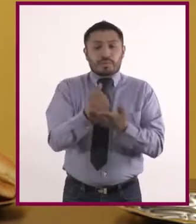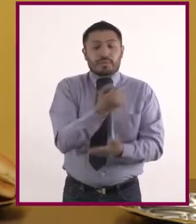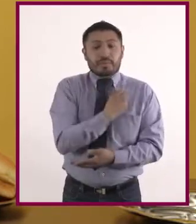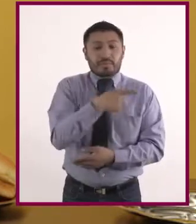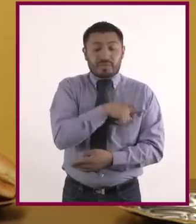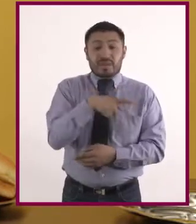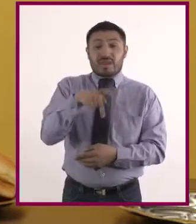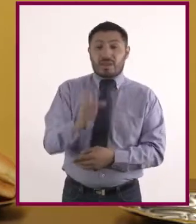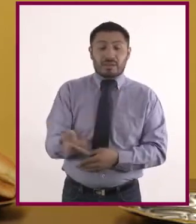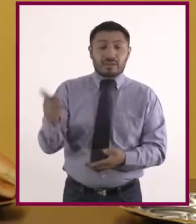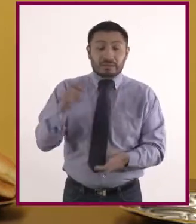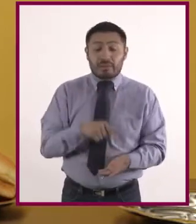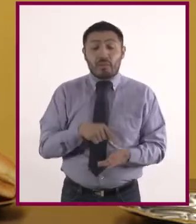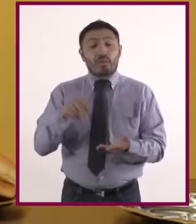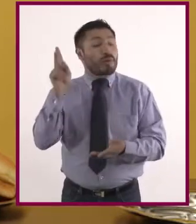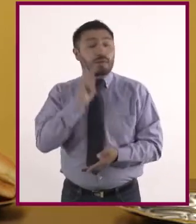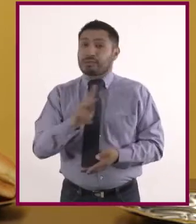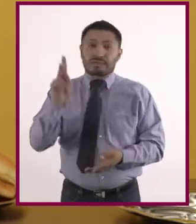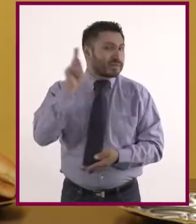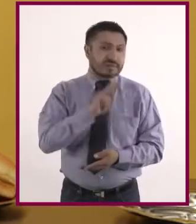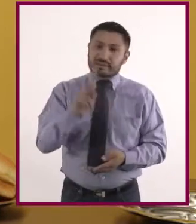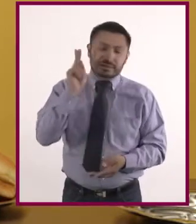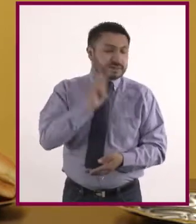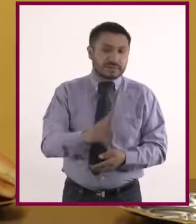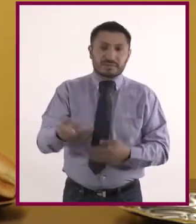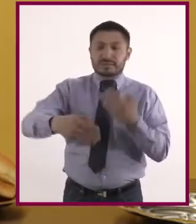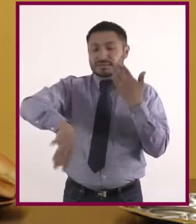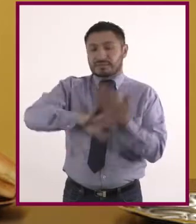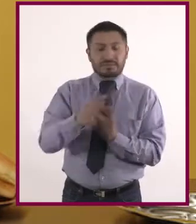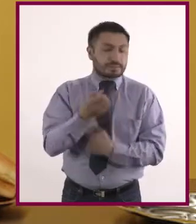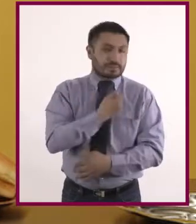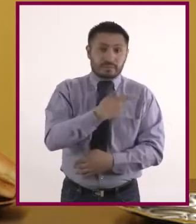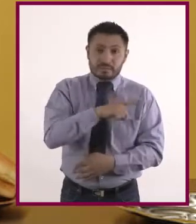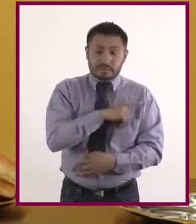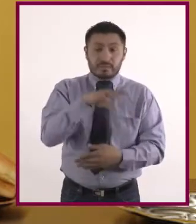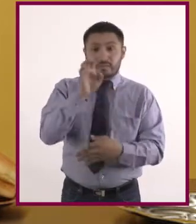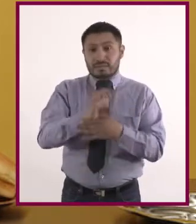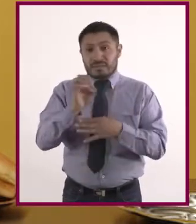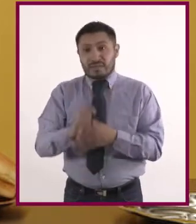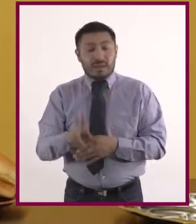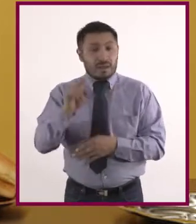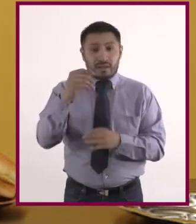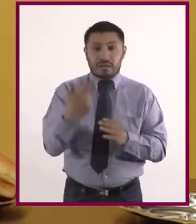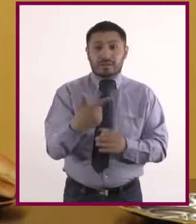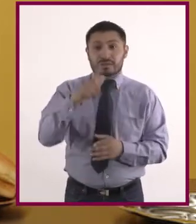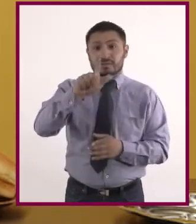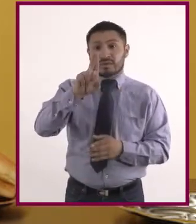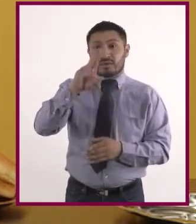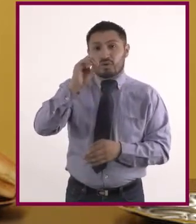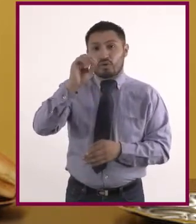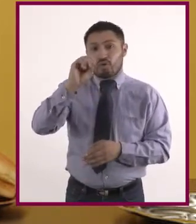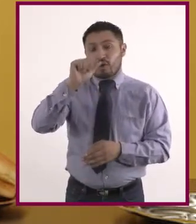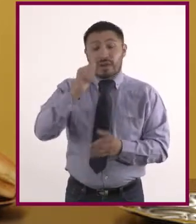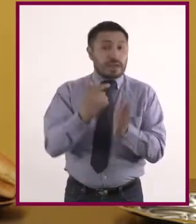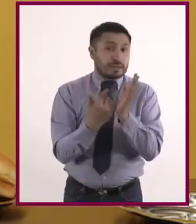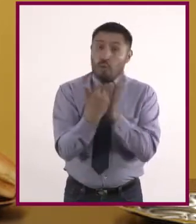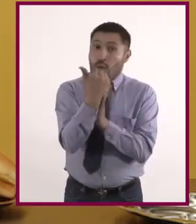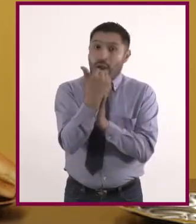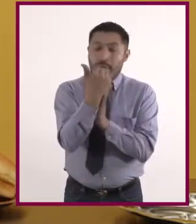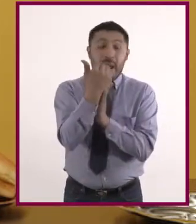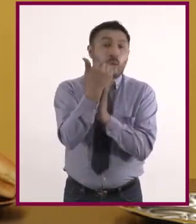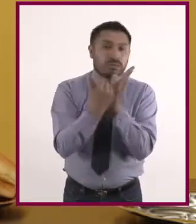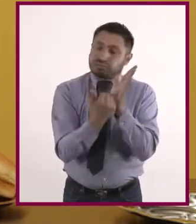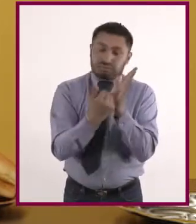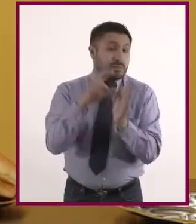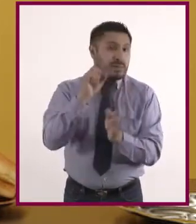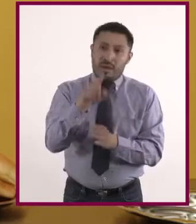sintéticos o muy refinados del azúcar, ofreciendo esta dulzura pero sin carbohidratos, por lo que no aumentan el nivel de glucosa sanguínea y tampoco tienen calorías,